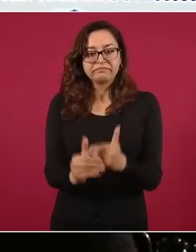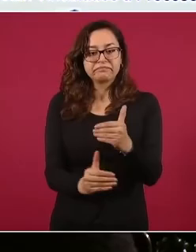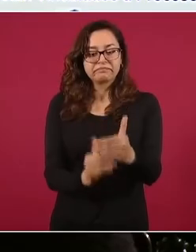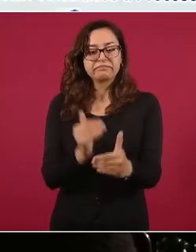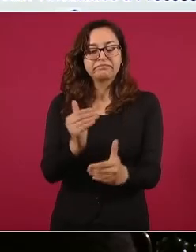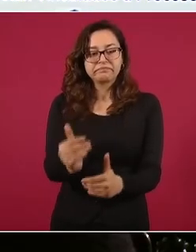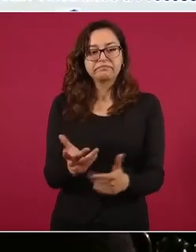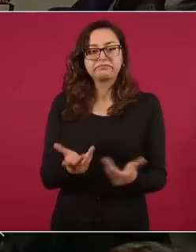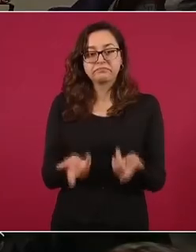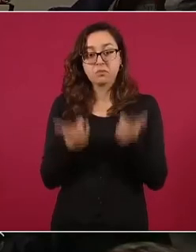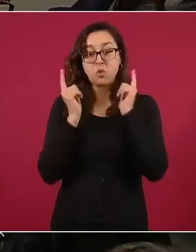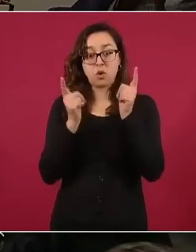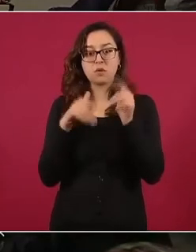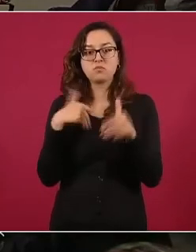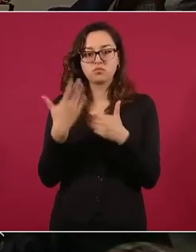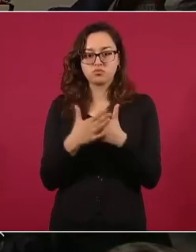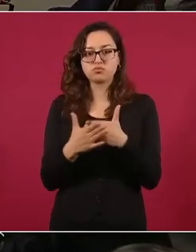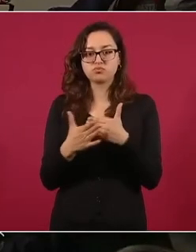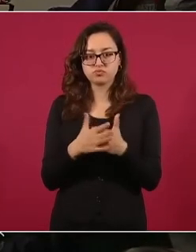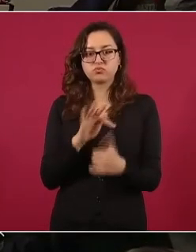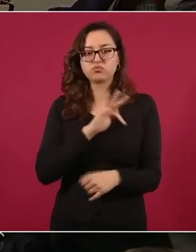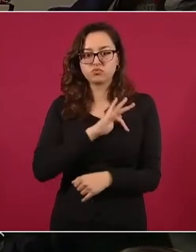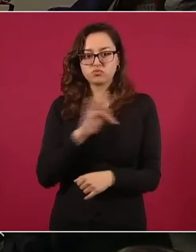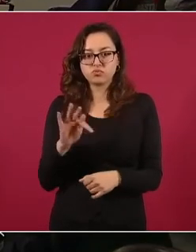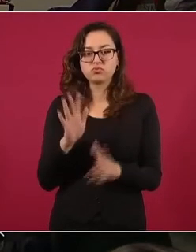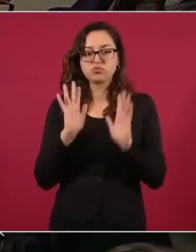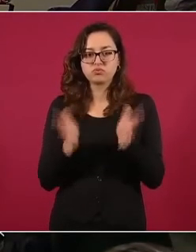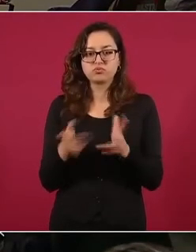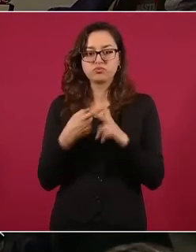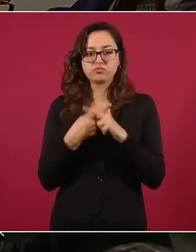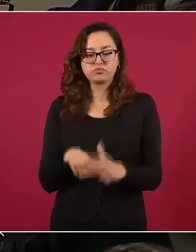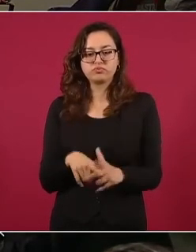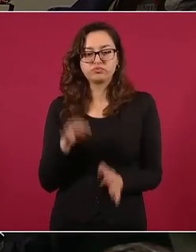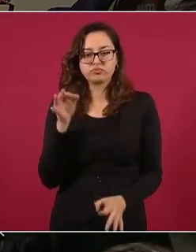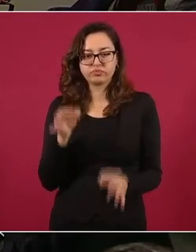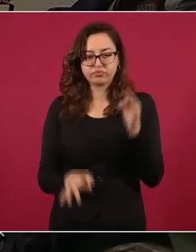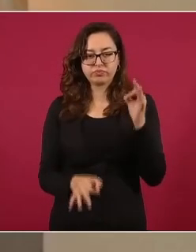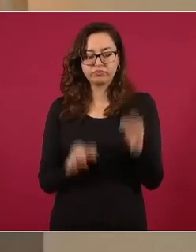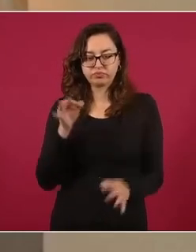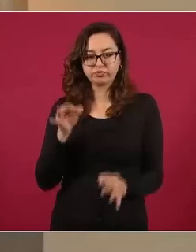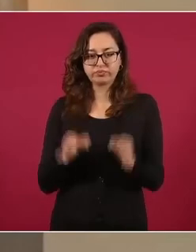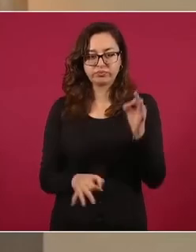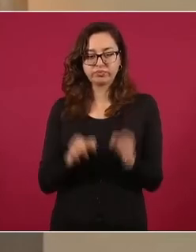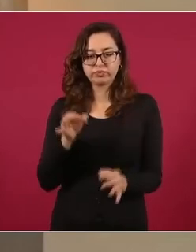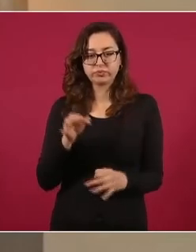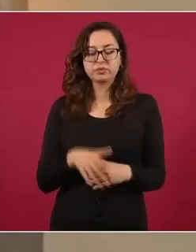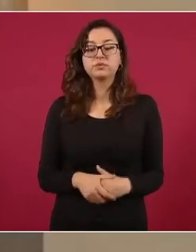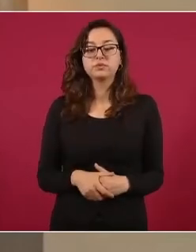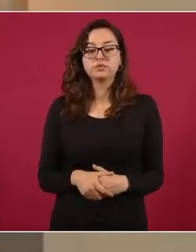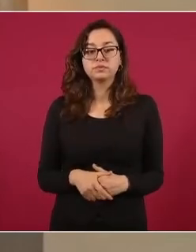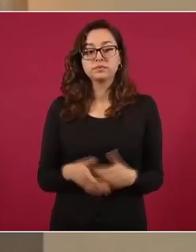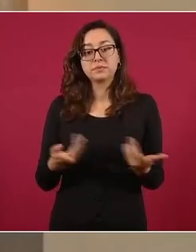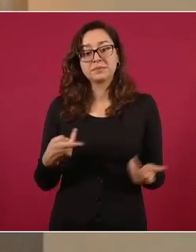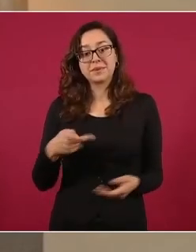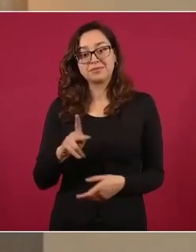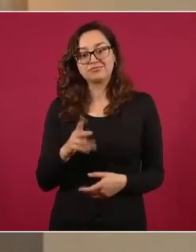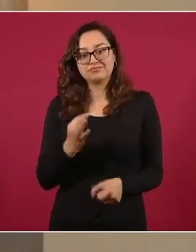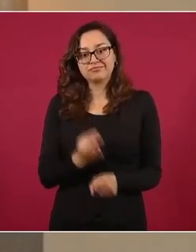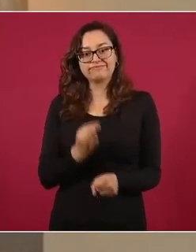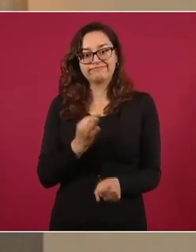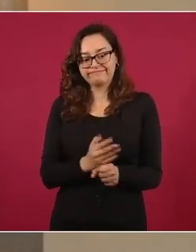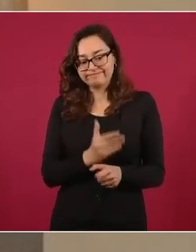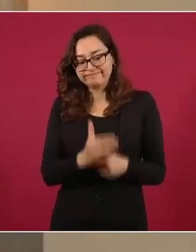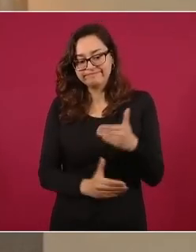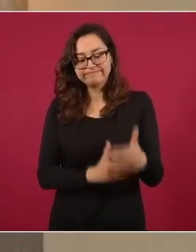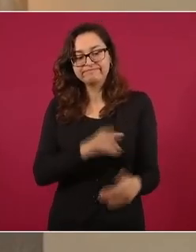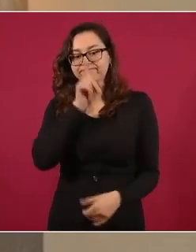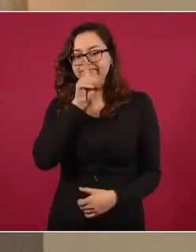próximos se puedan ya judicializar. Sin embargo, en virtud de la secrecía y evitar que los